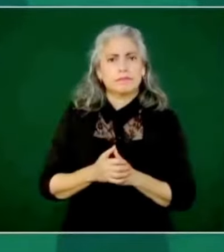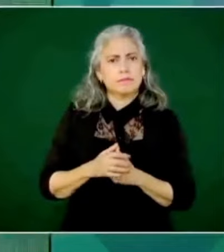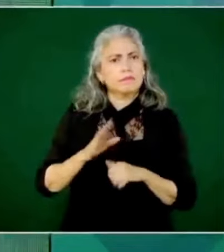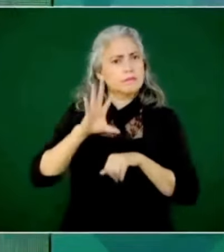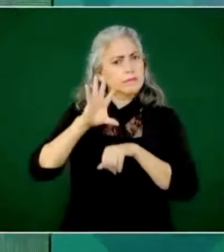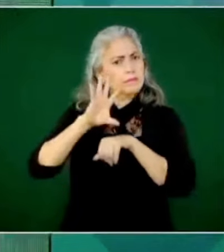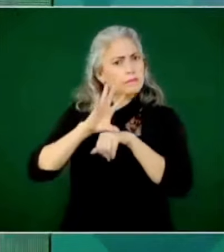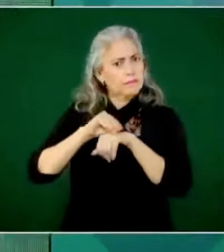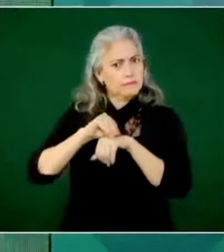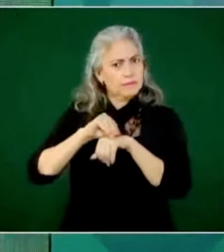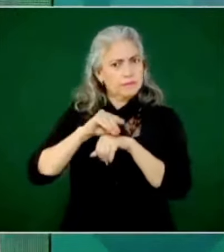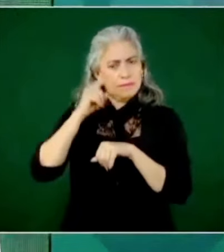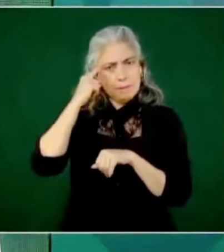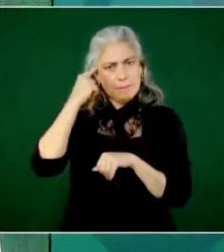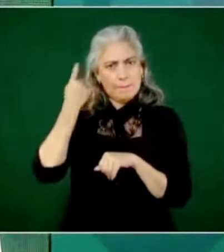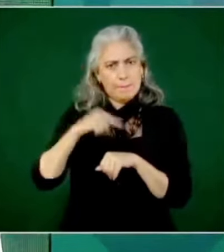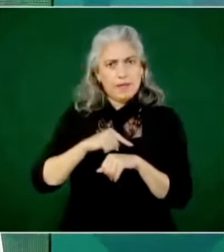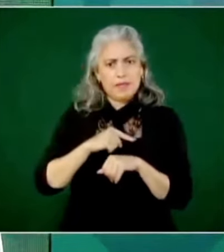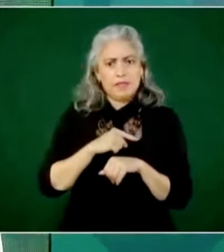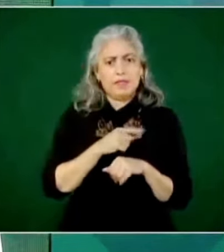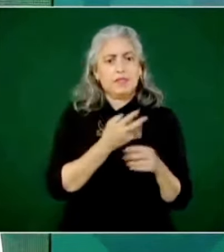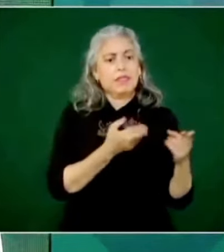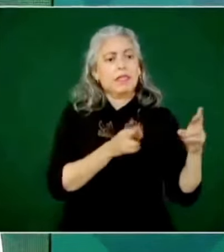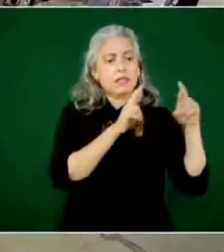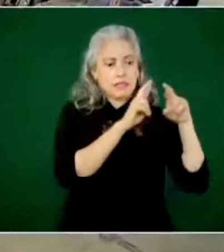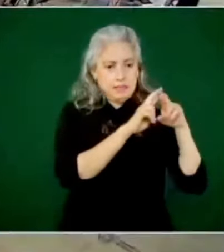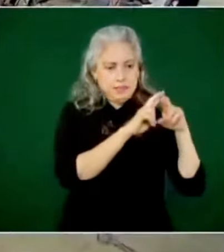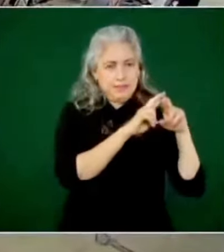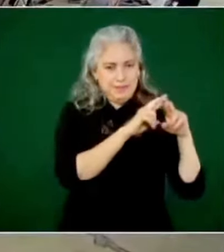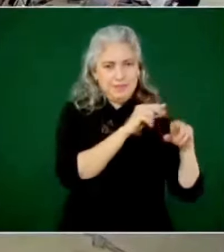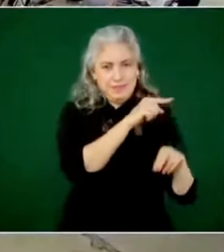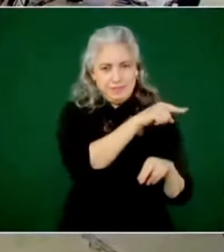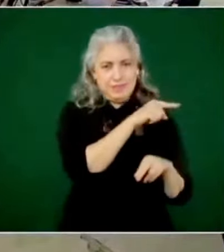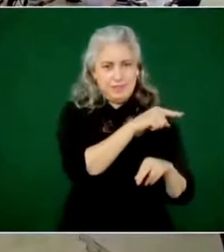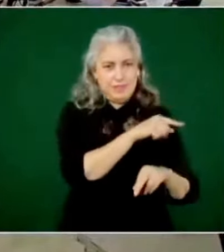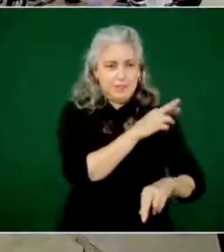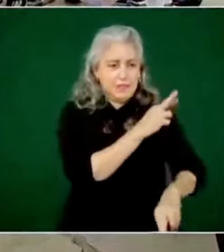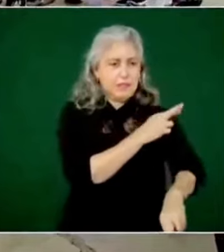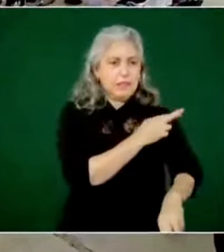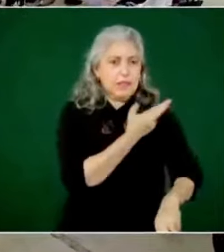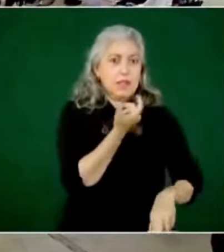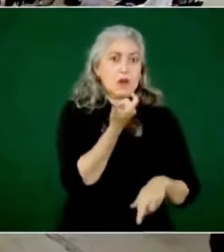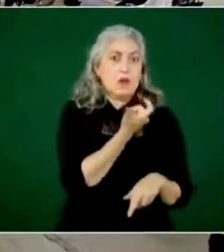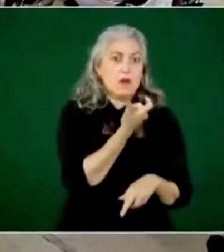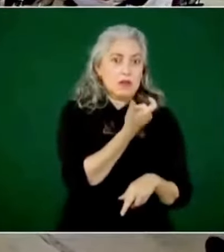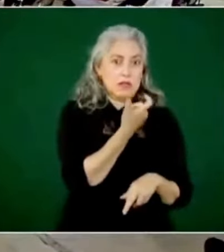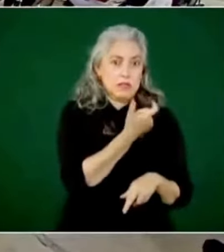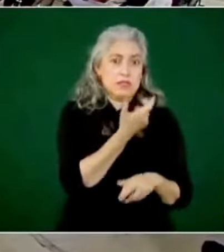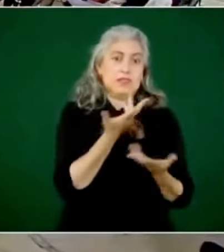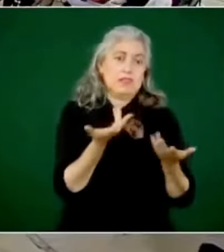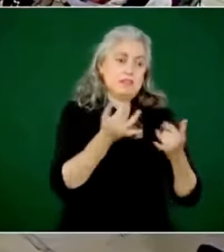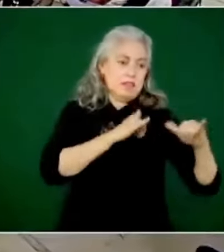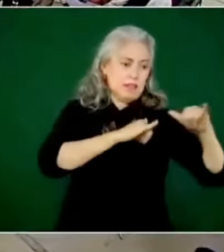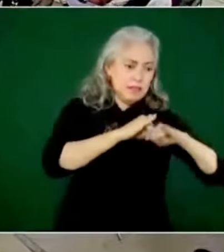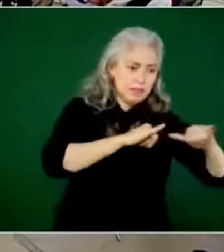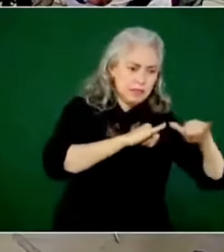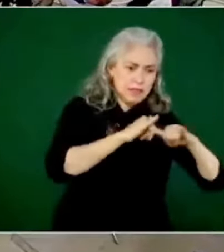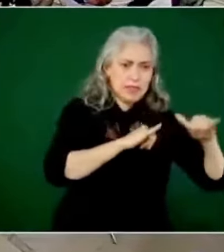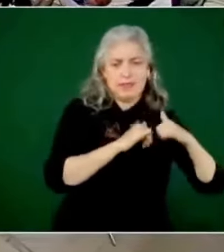cuantiosa riqueza, sobre todo las grandes exenciones de tierras